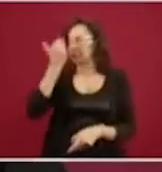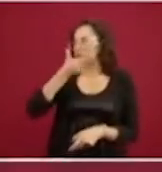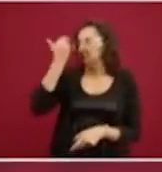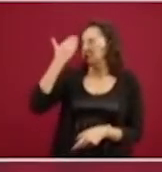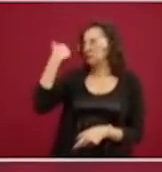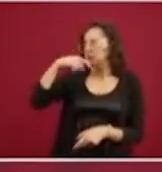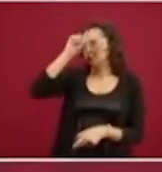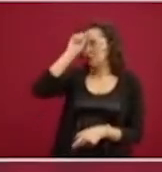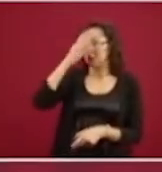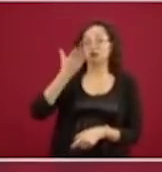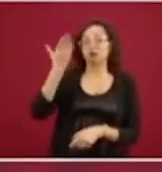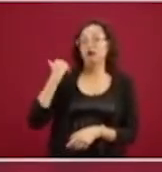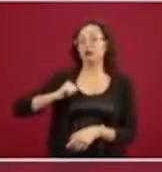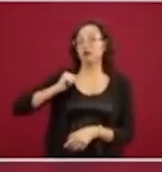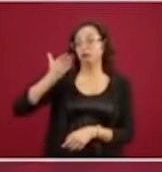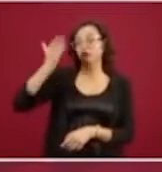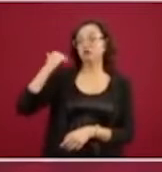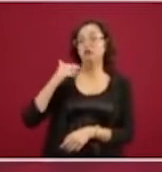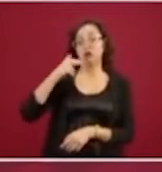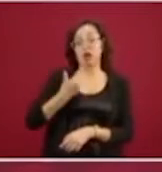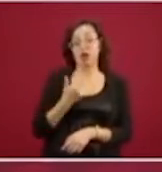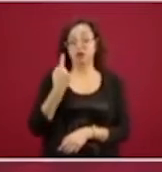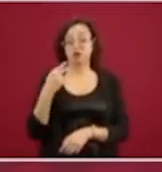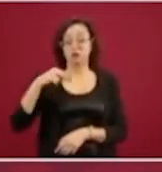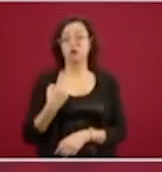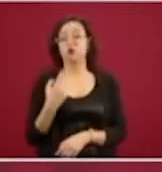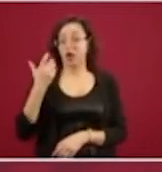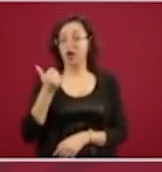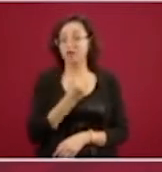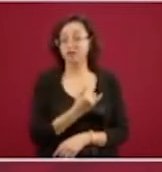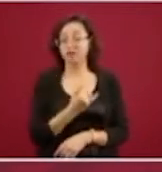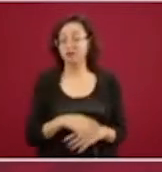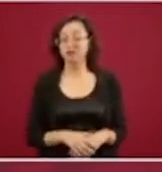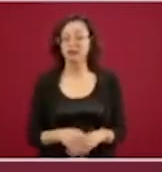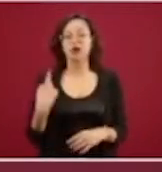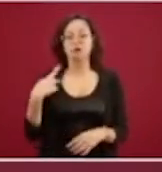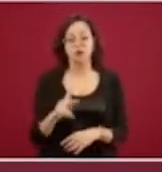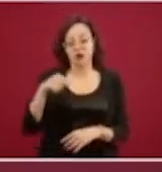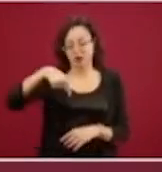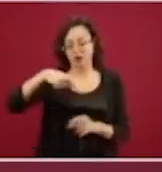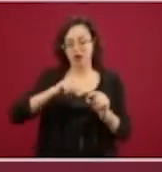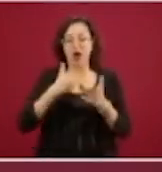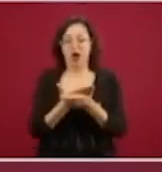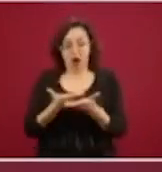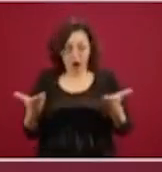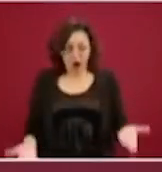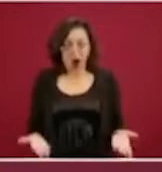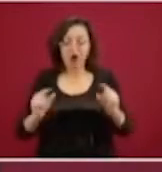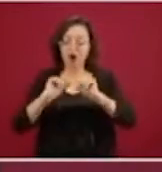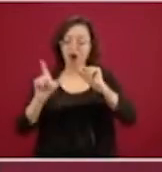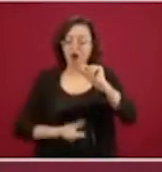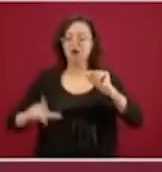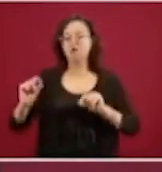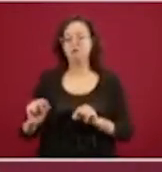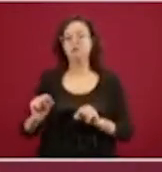En esta ocasión en México sí se secuenció ya el virus desde hace varias semanas, entonces ya se compartió eso. Eso quiere decir